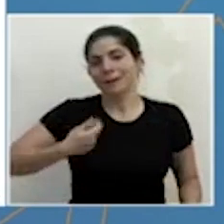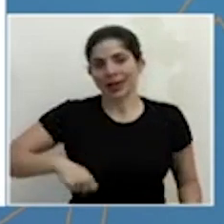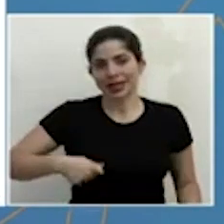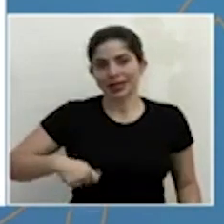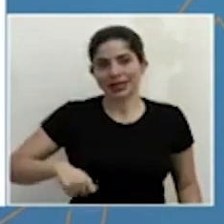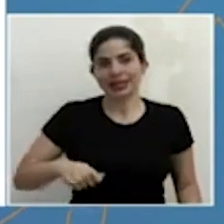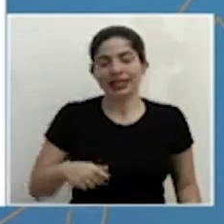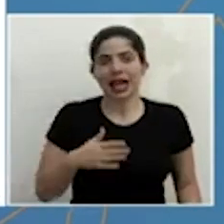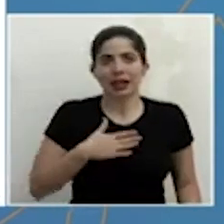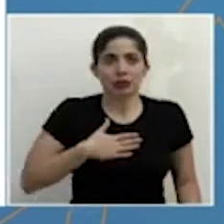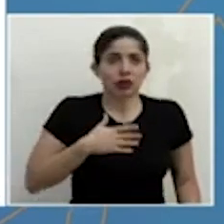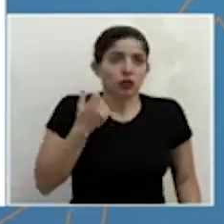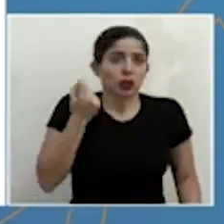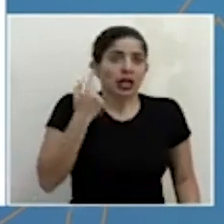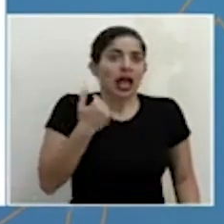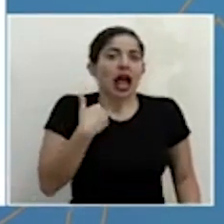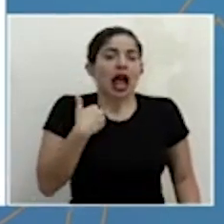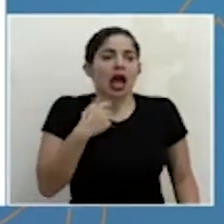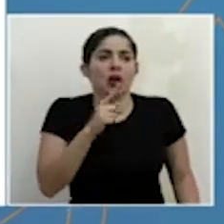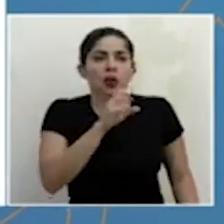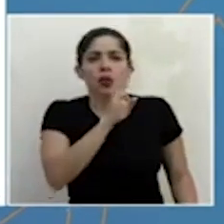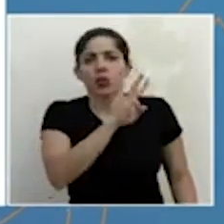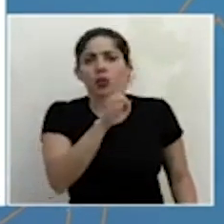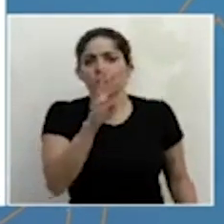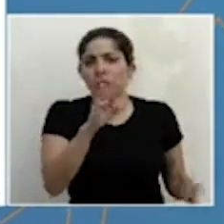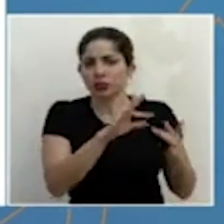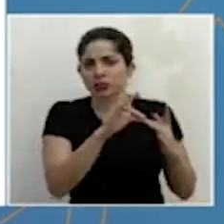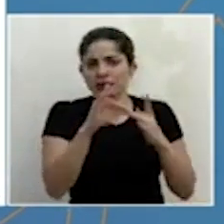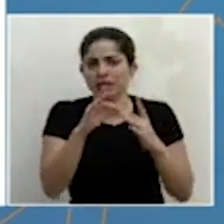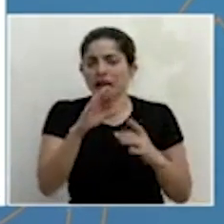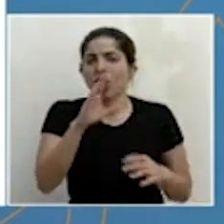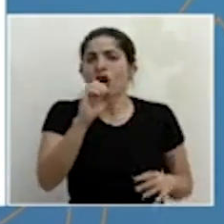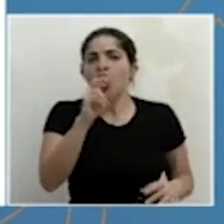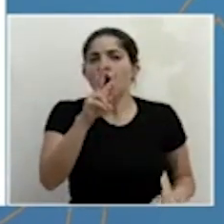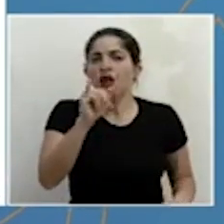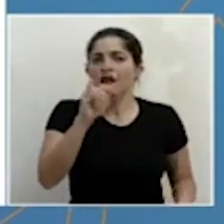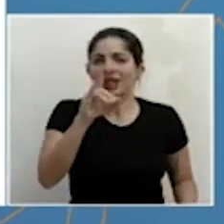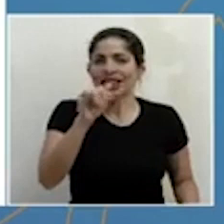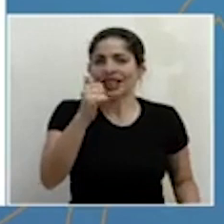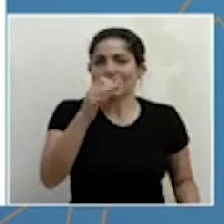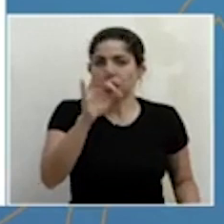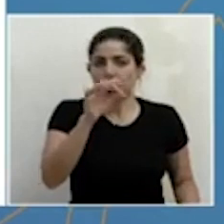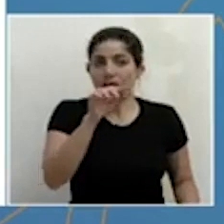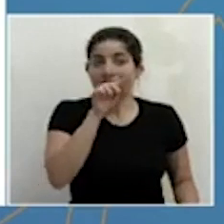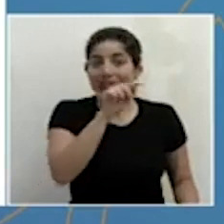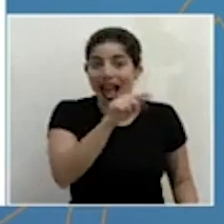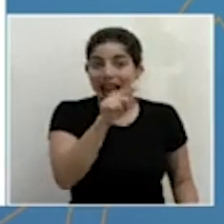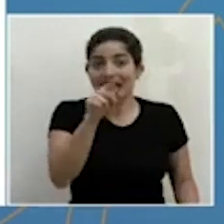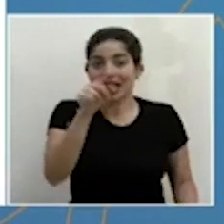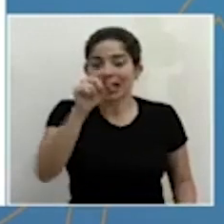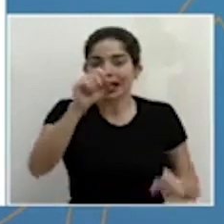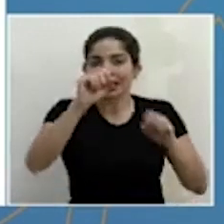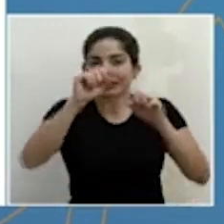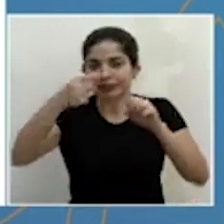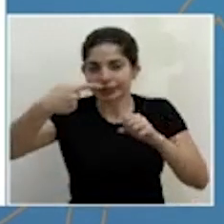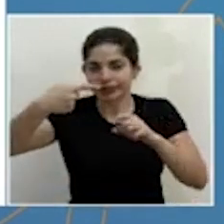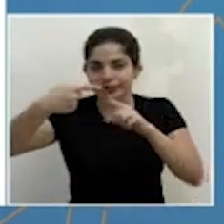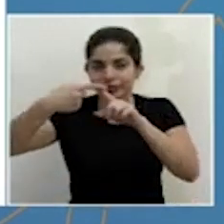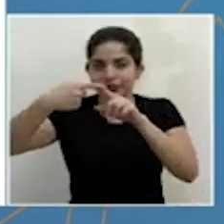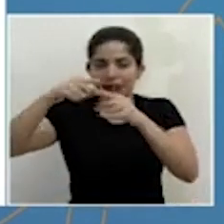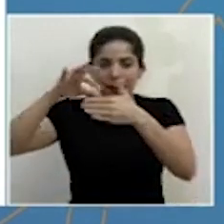entiendo tiene un sitio particularmente COVID-19 donde hay una pestaña de